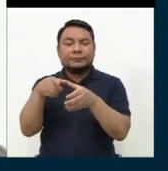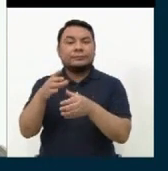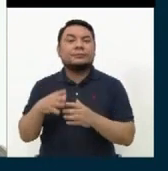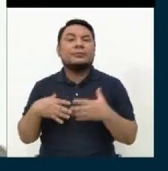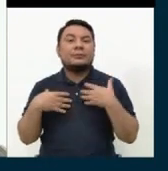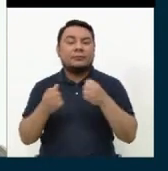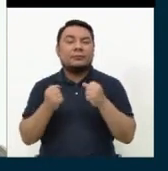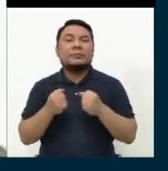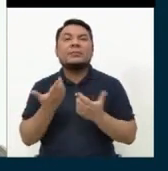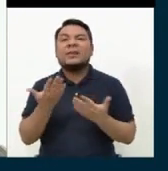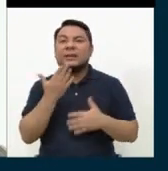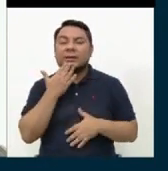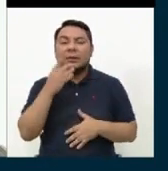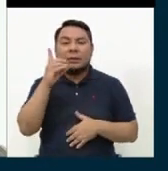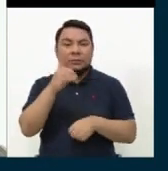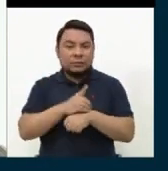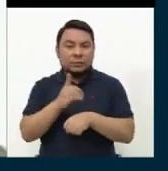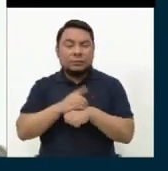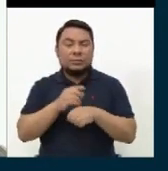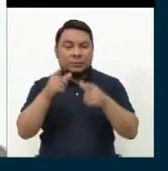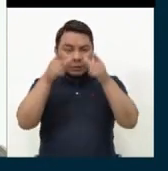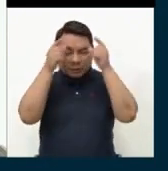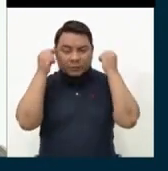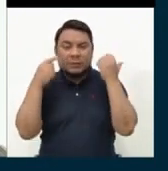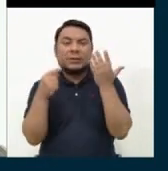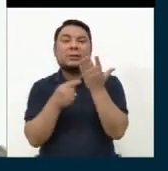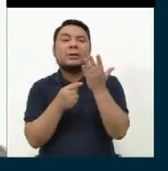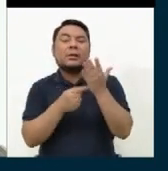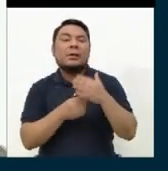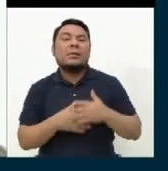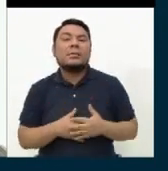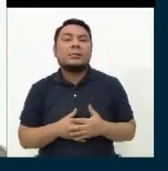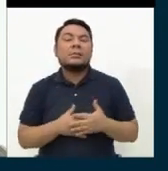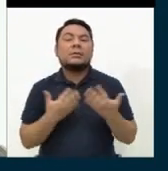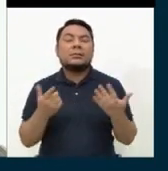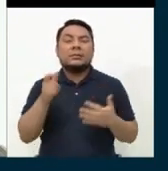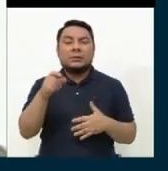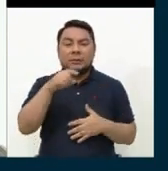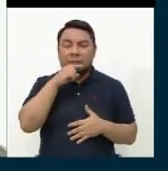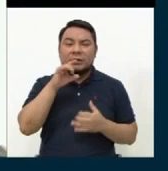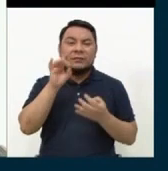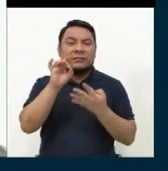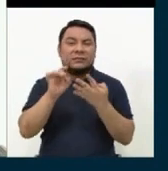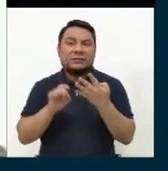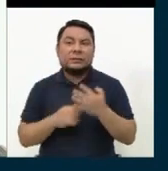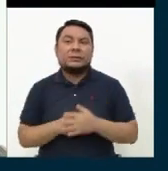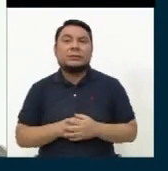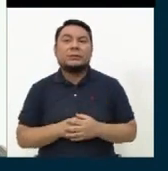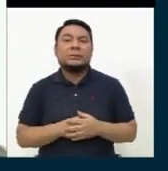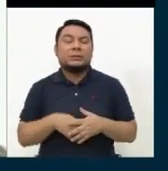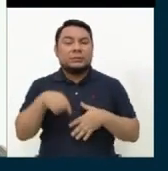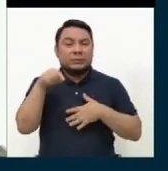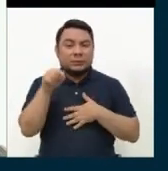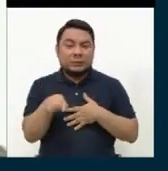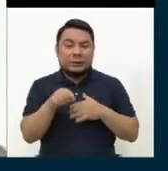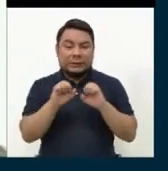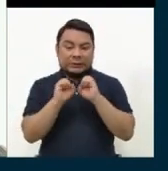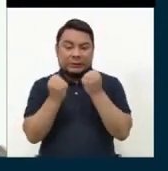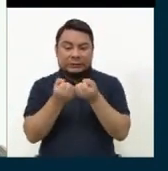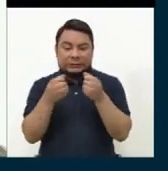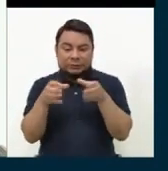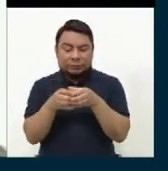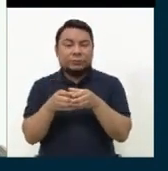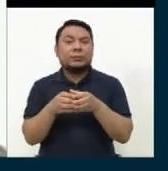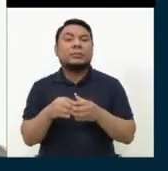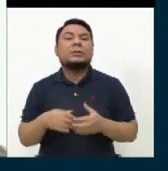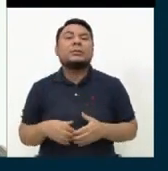integrado por médicos, enfermeras, tecnólogos, obstetras, etc. Este equipo va a